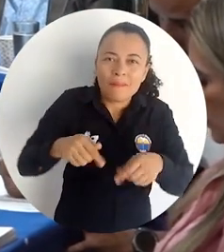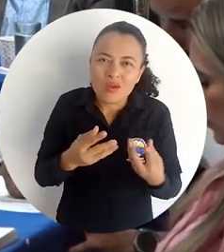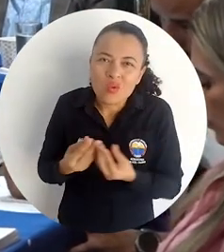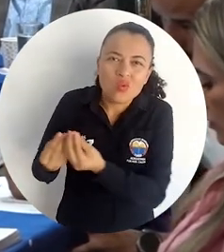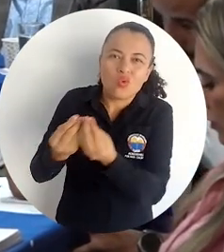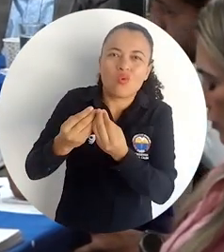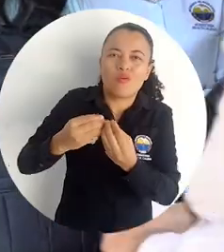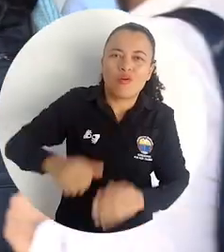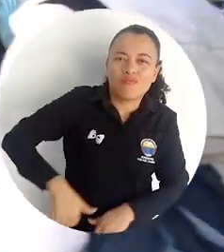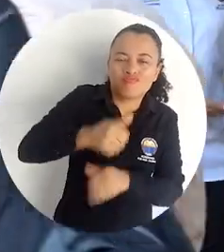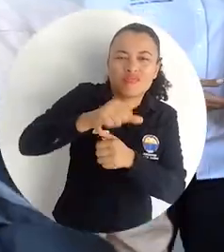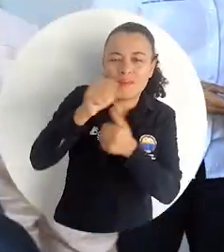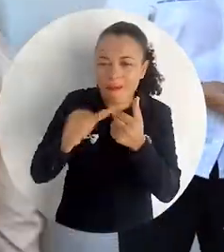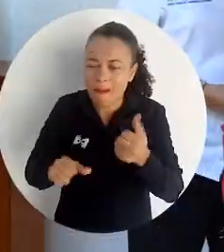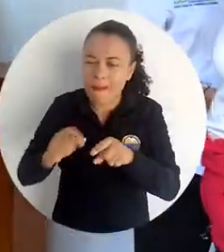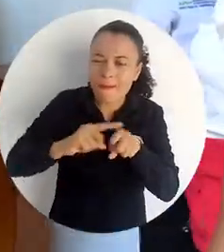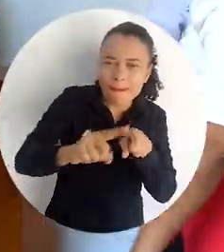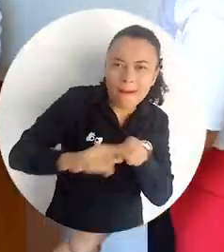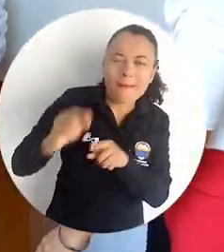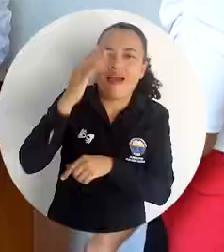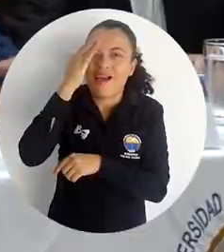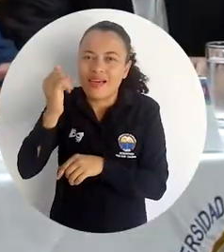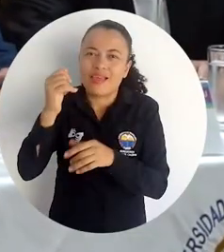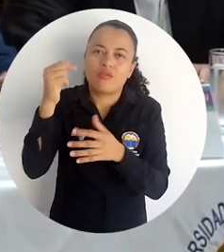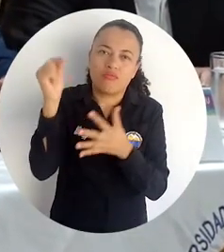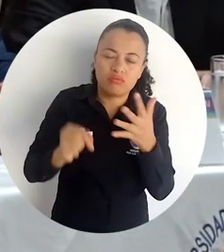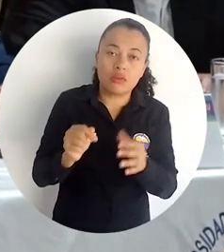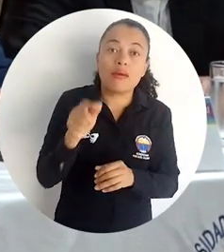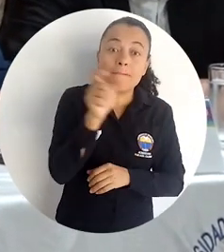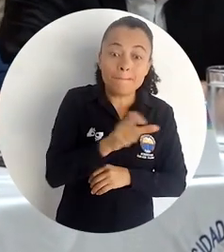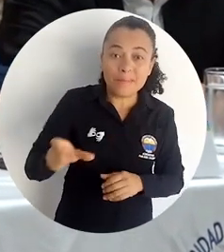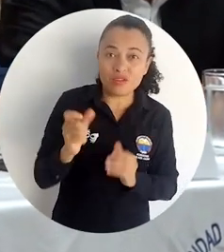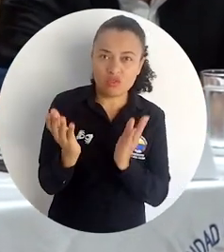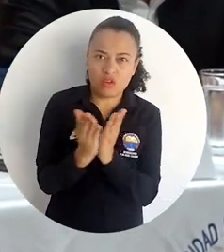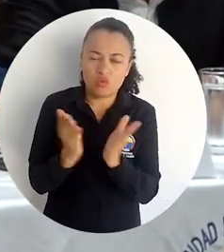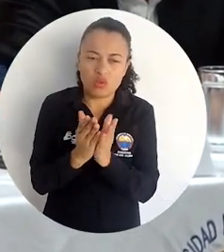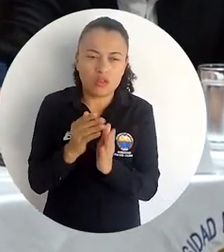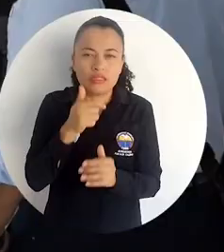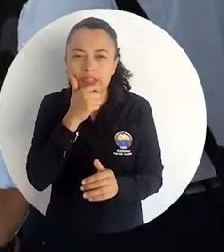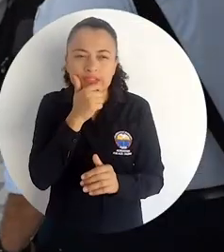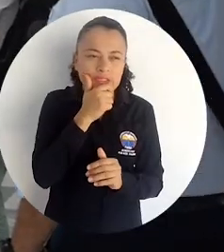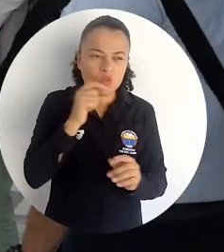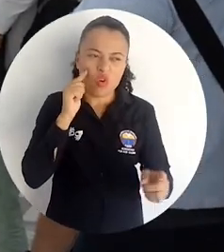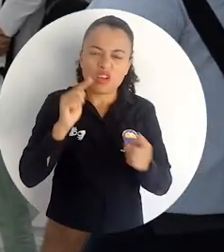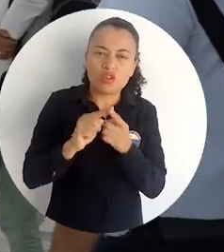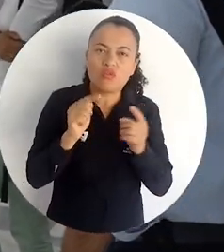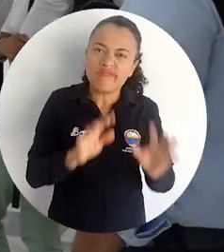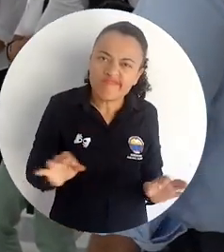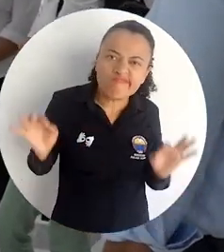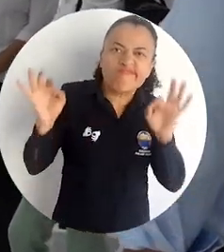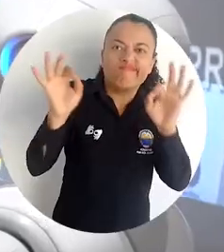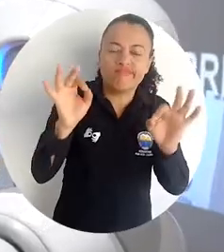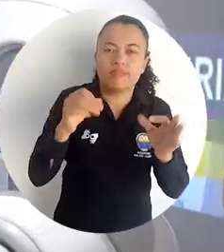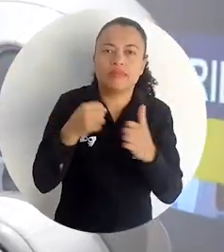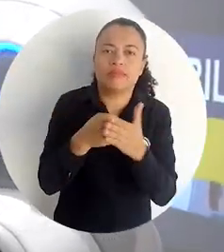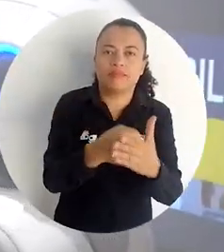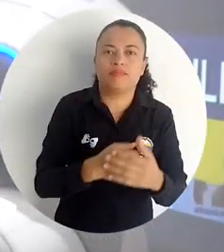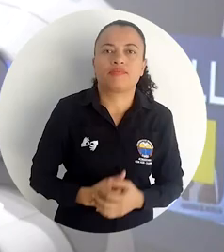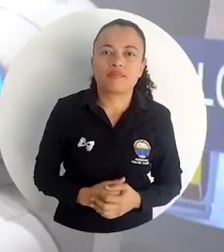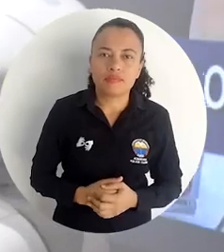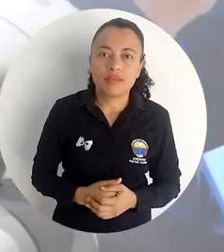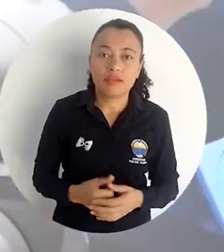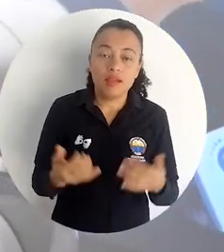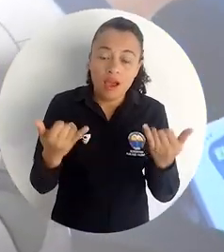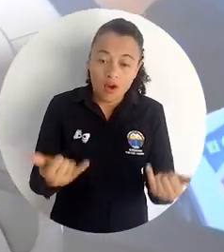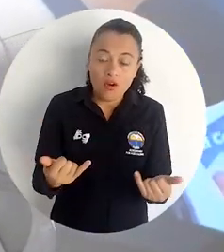de todo el equipo de vicerectores, de académicos, de los mismos estudiantes, de buscar esa excelencia. Es como